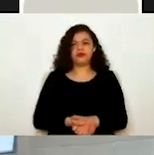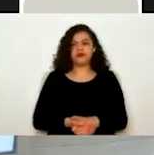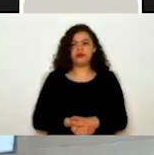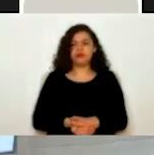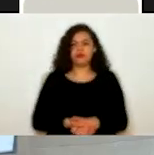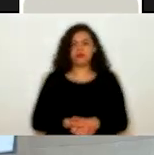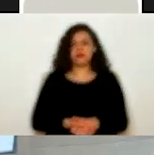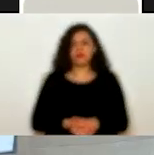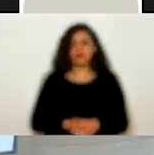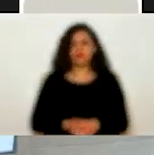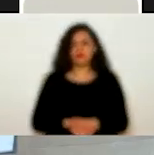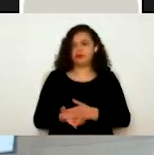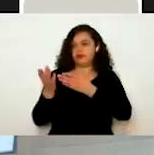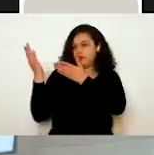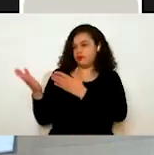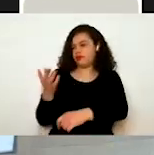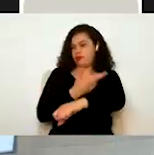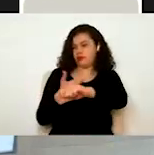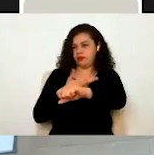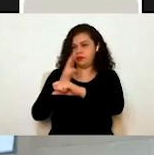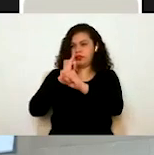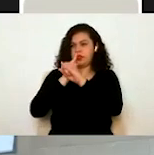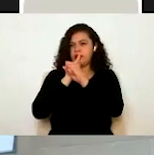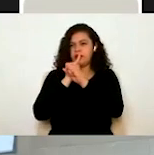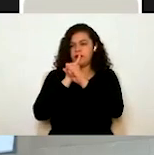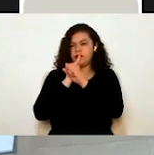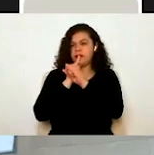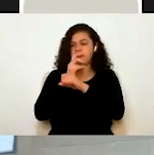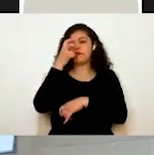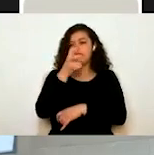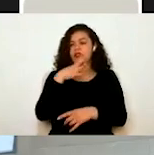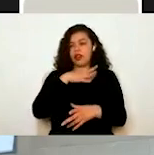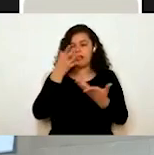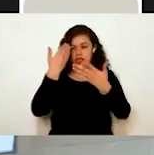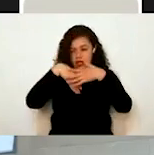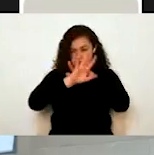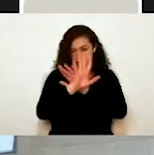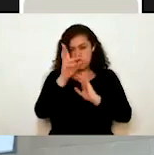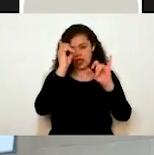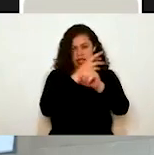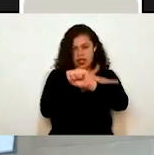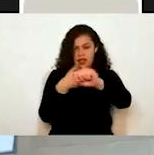Aquí está, trámite digital. Esta es la pantalla de acceso hacia trámite digital.